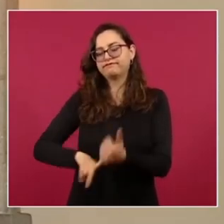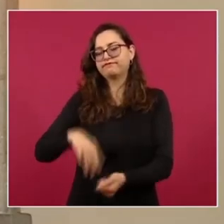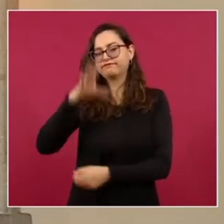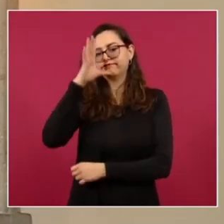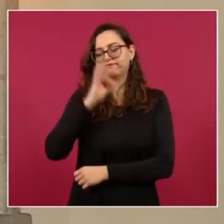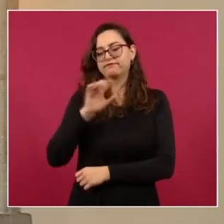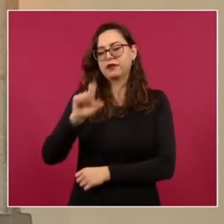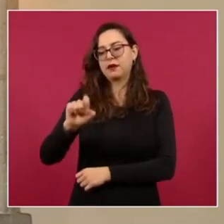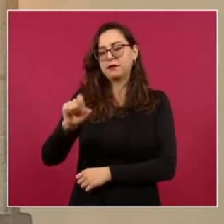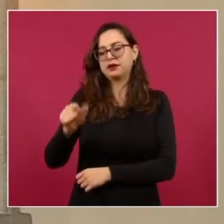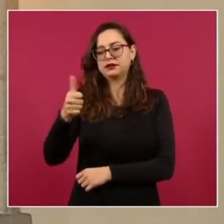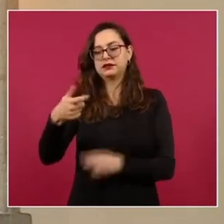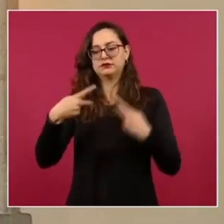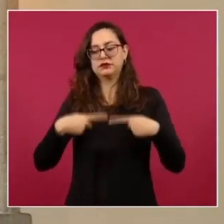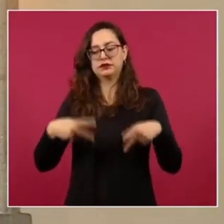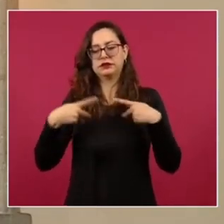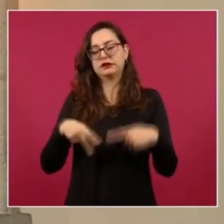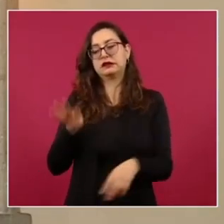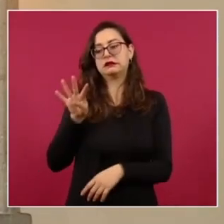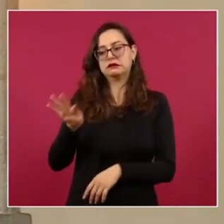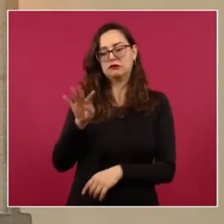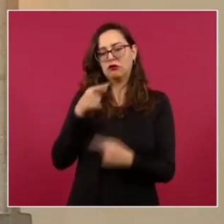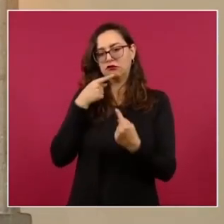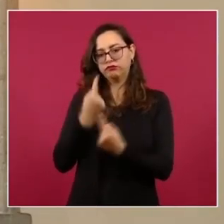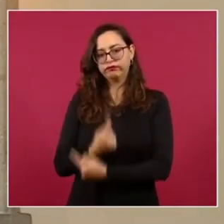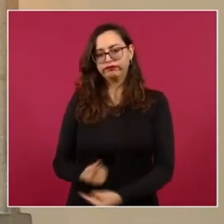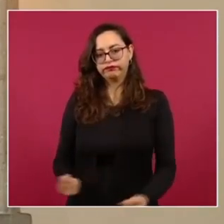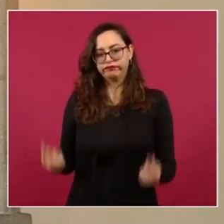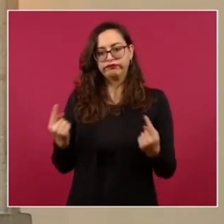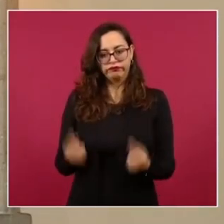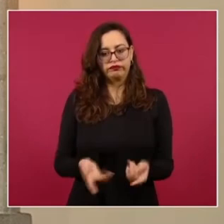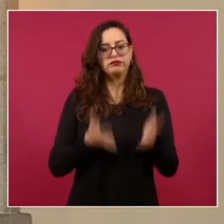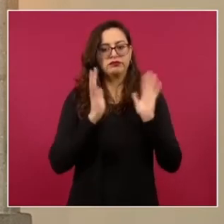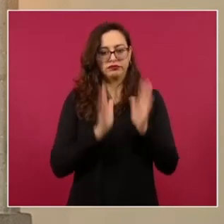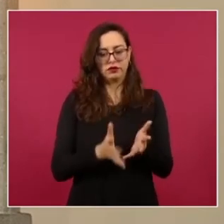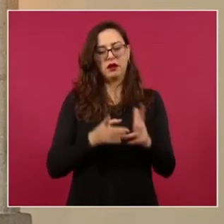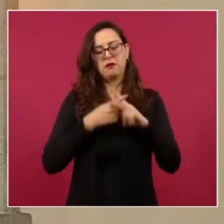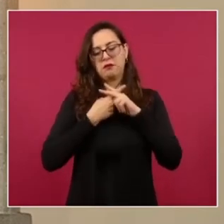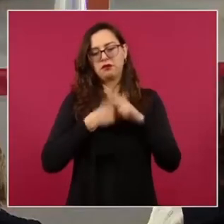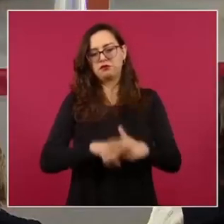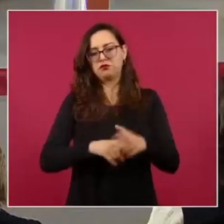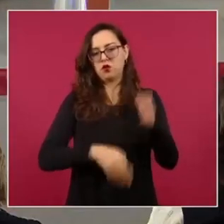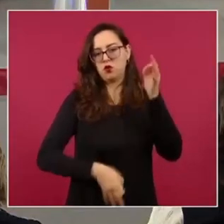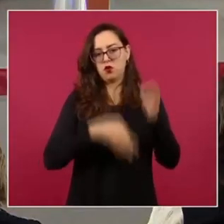ellas 19 menores de edad. Ya fue vinculado a proceso penal.